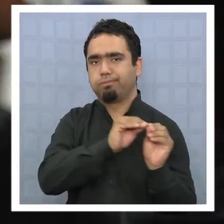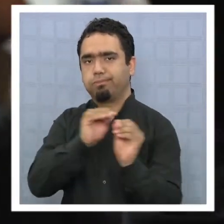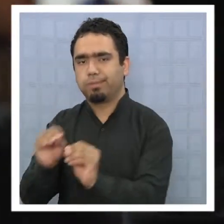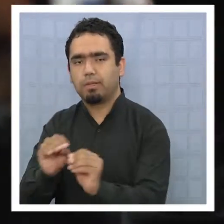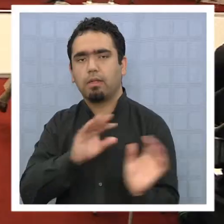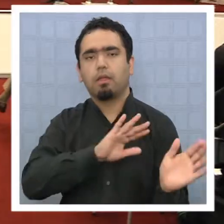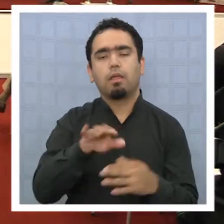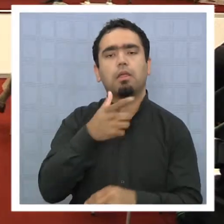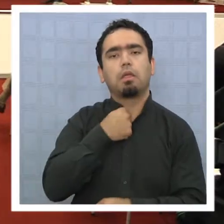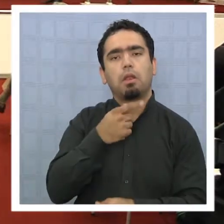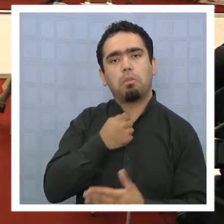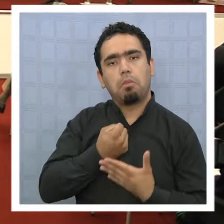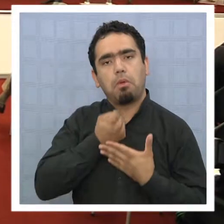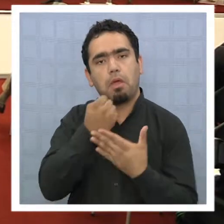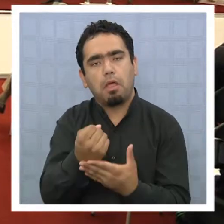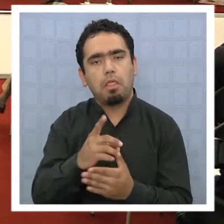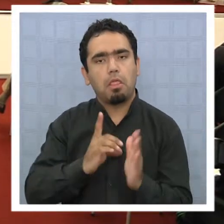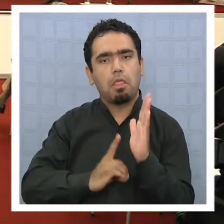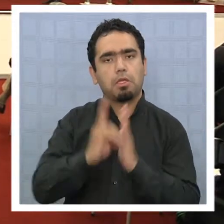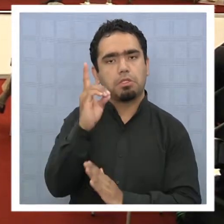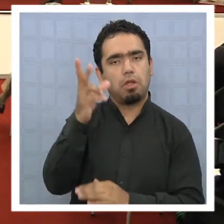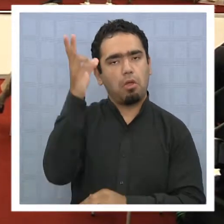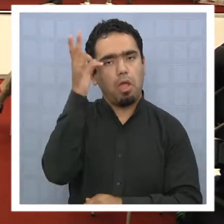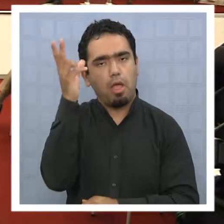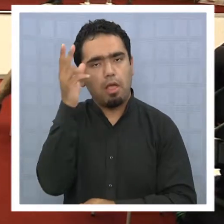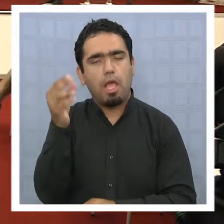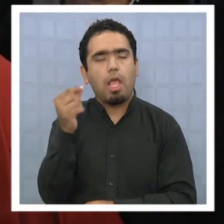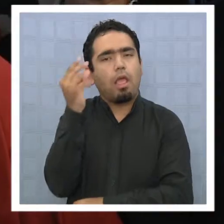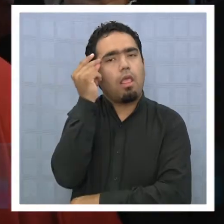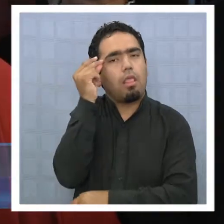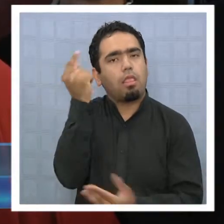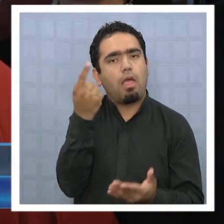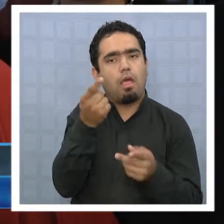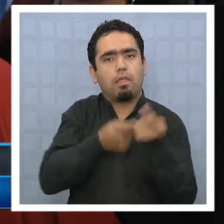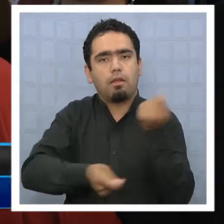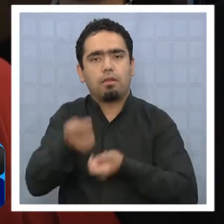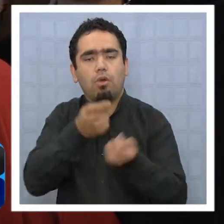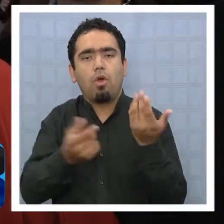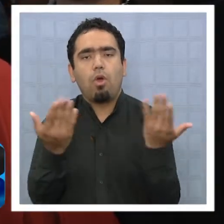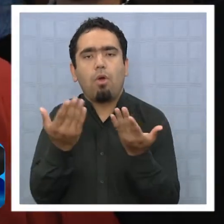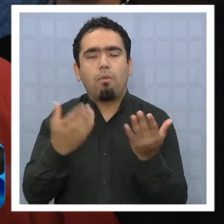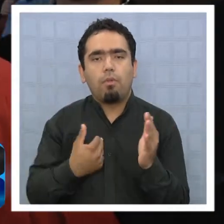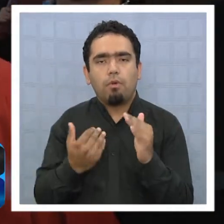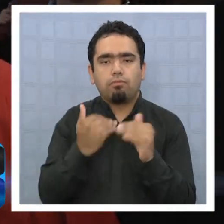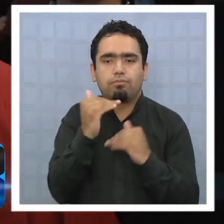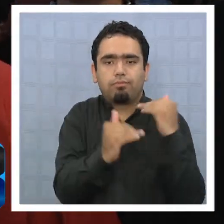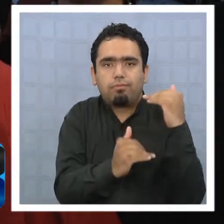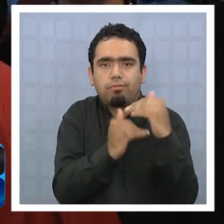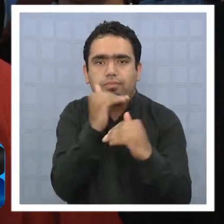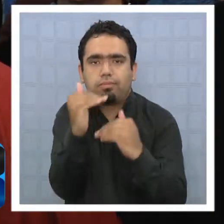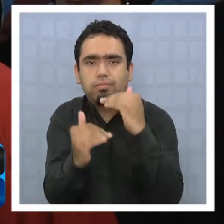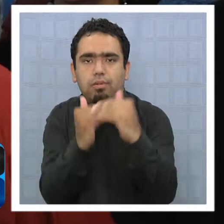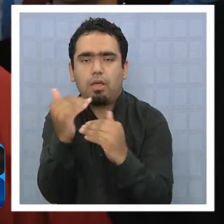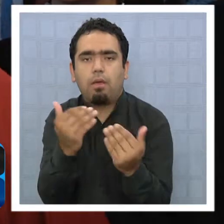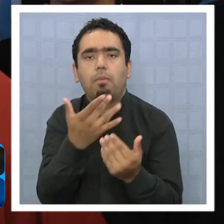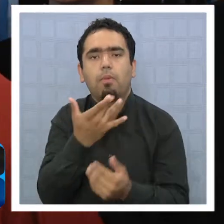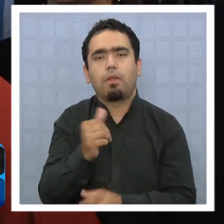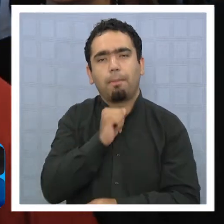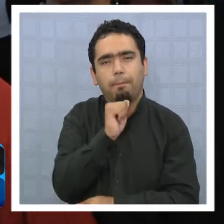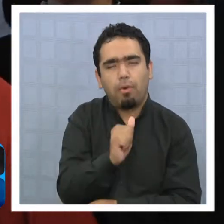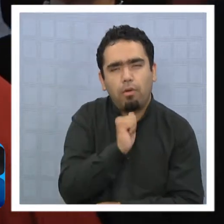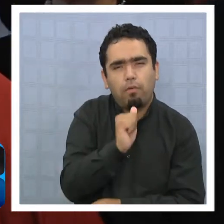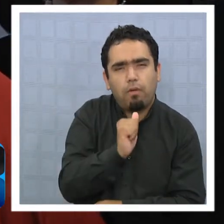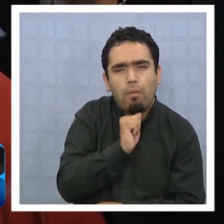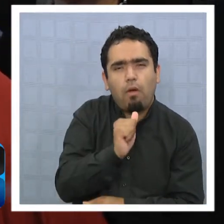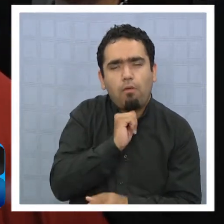queremos ayudarlos a que desarrollen sus capacidades y su idea de negocio de una manera de superar lo que hemos dicho siempre, el círculo vicioso de la